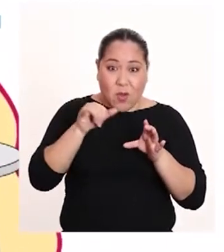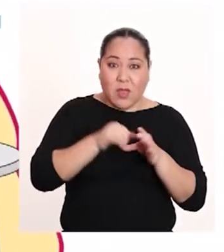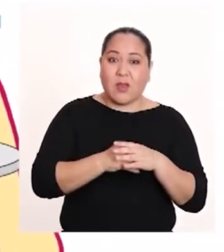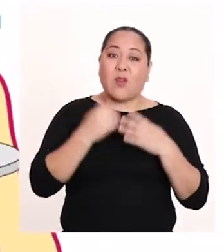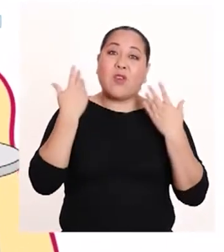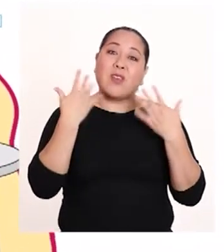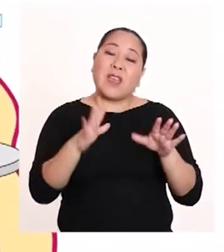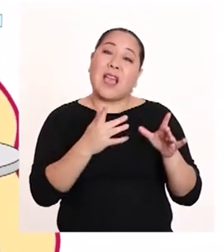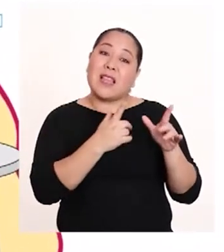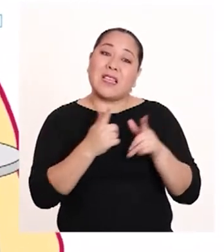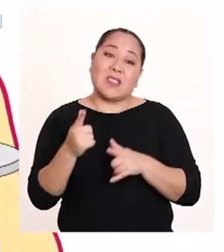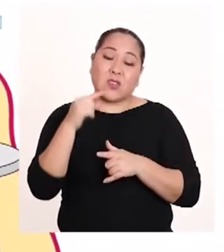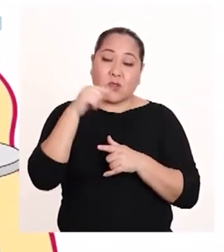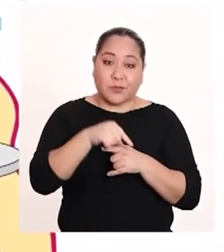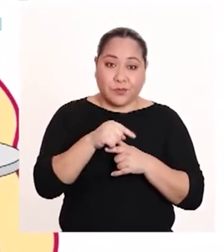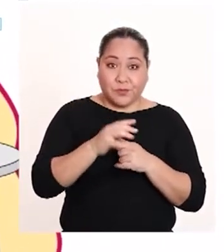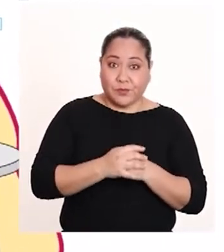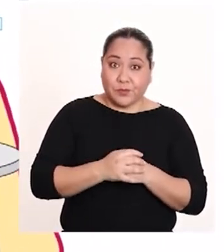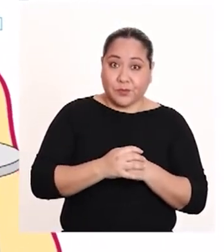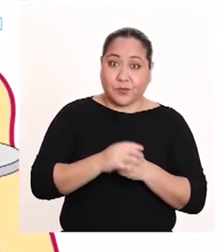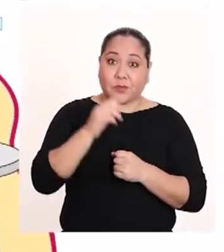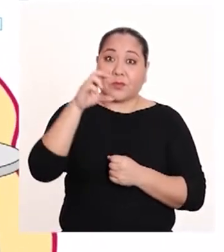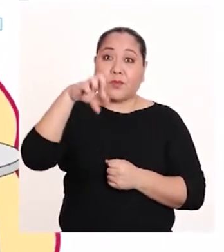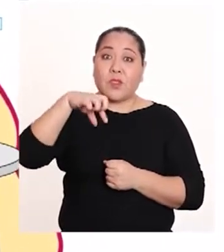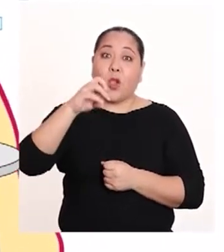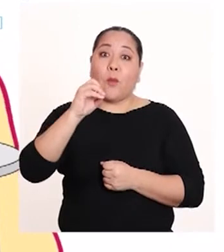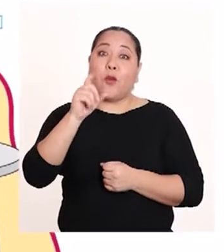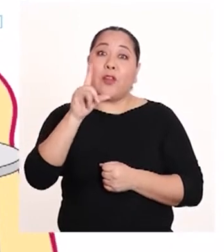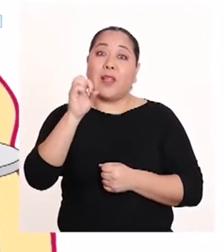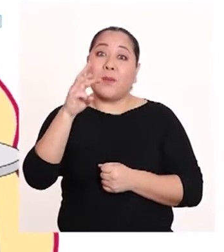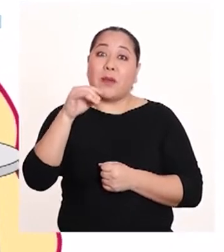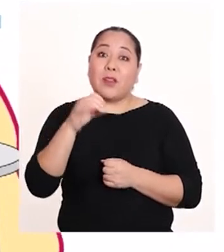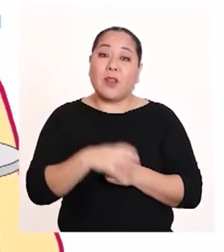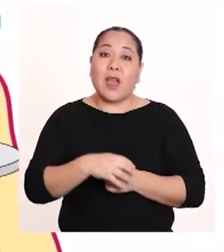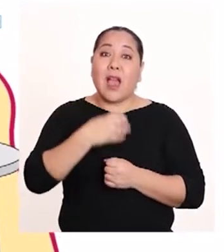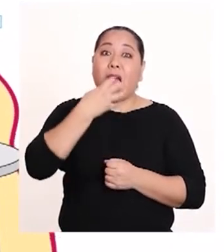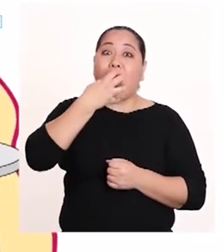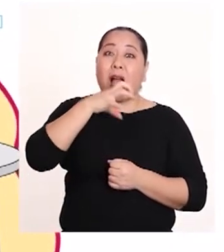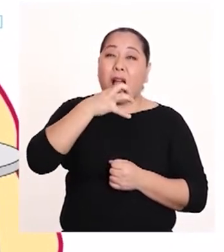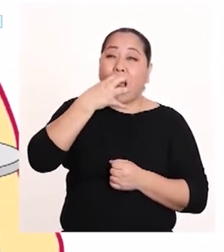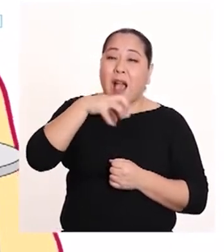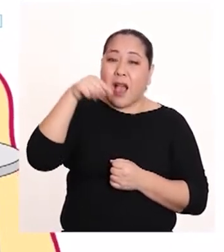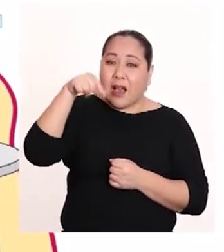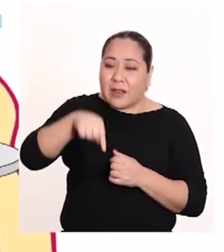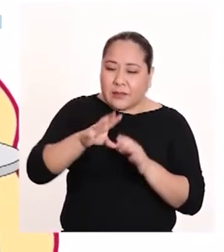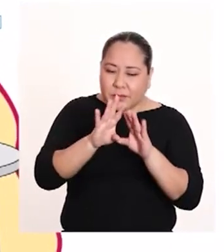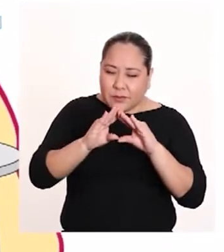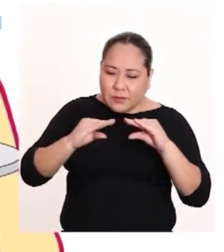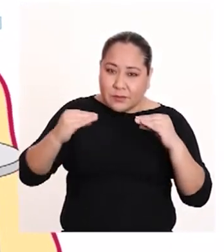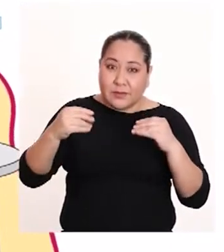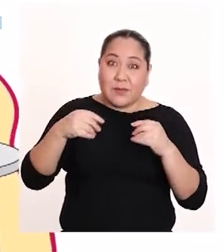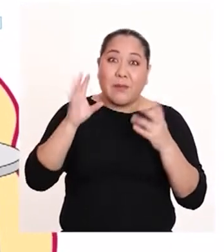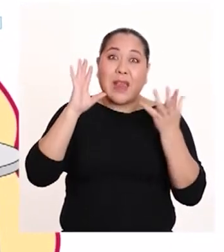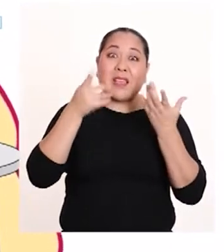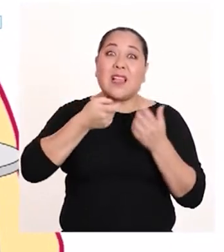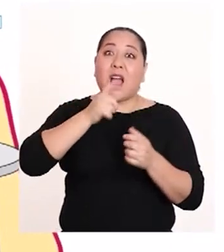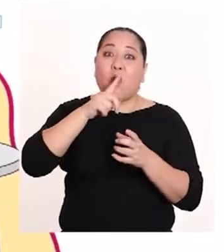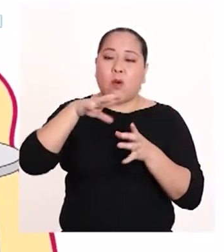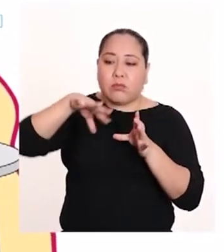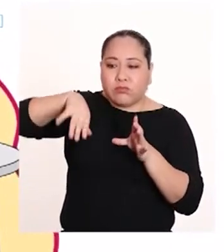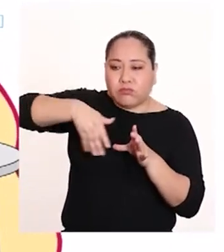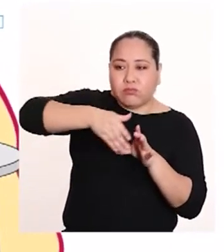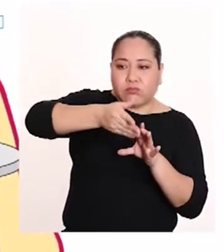Una vez que se ha formado un polímero, se debe calentar lo suficiente para hacerlo líquido.